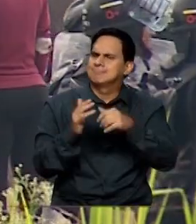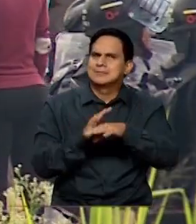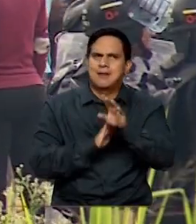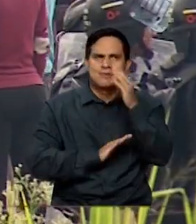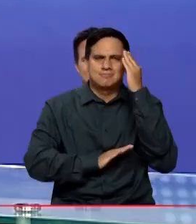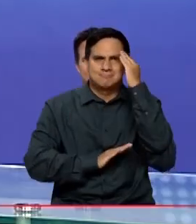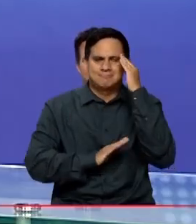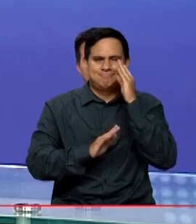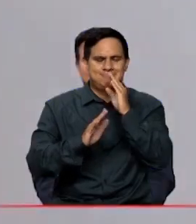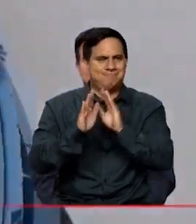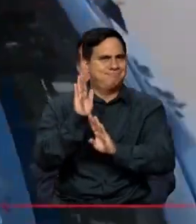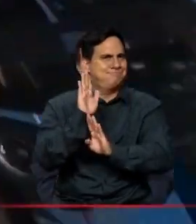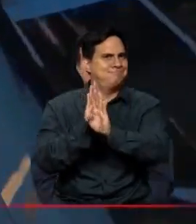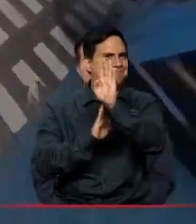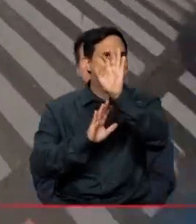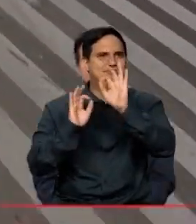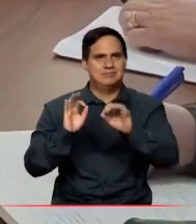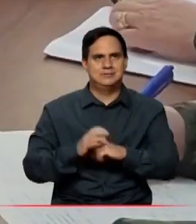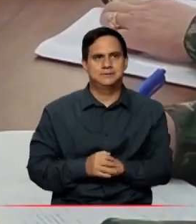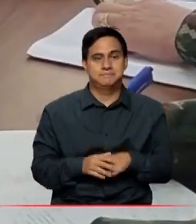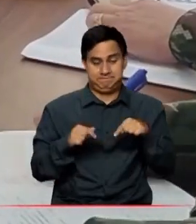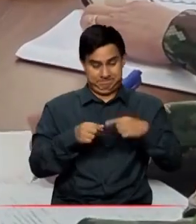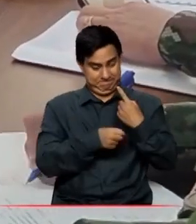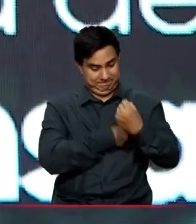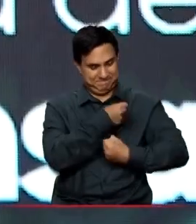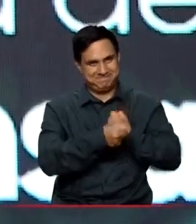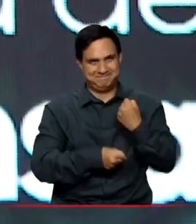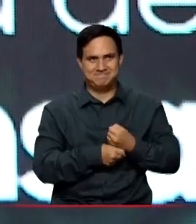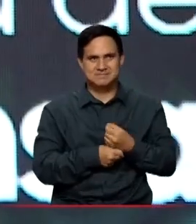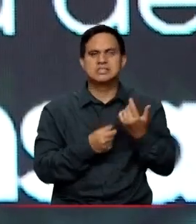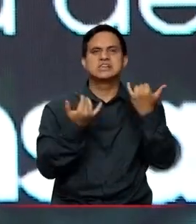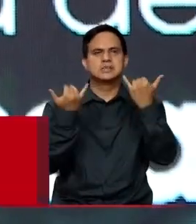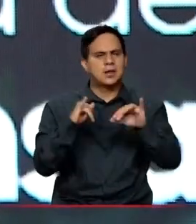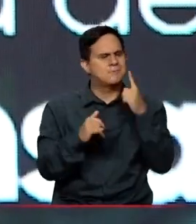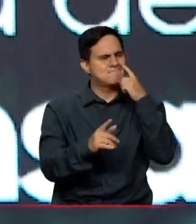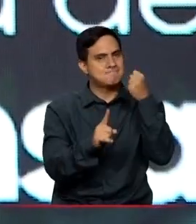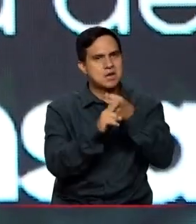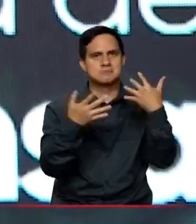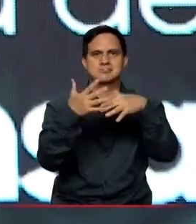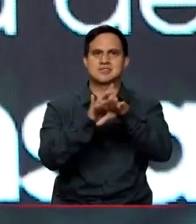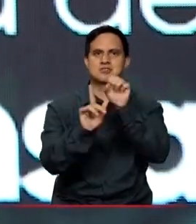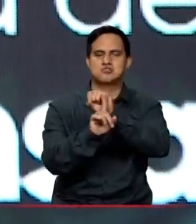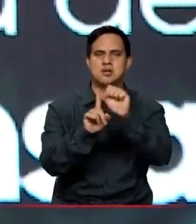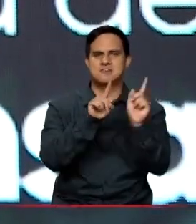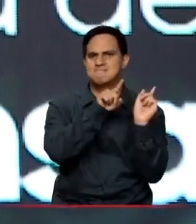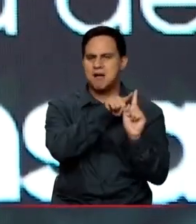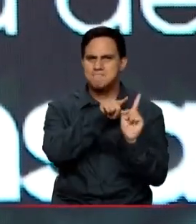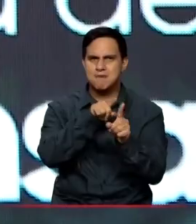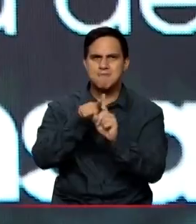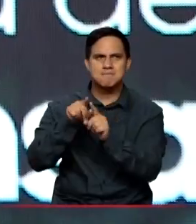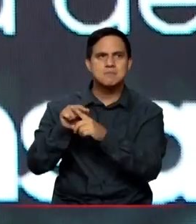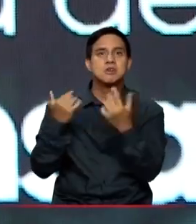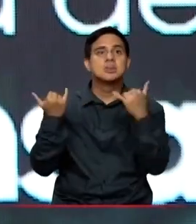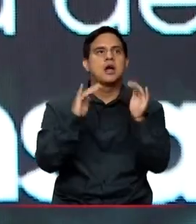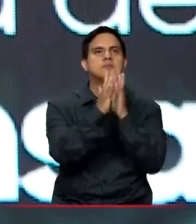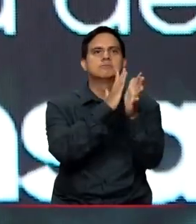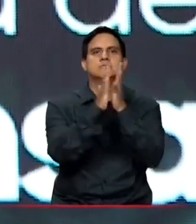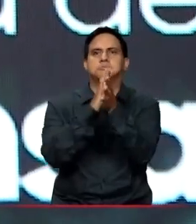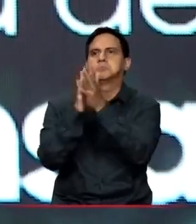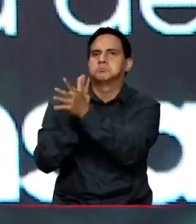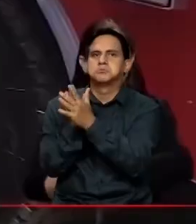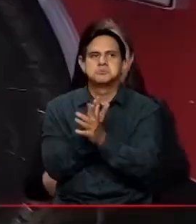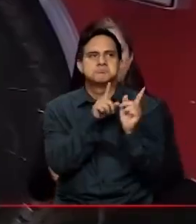evolución. Este año seguimos fortaleciendo las plataformas digitales, estamos convirtiéndonos en un sistema informativo multiplataforma.